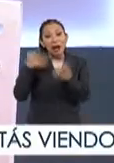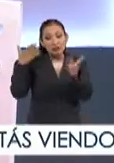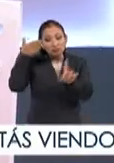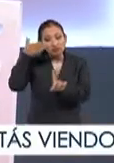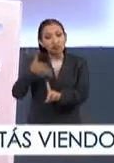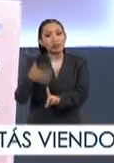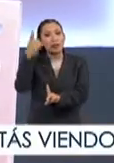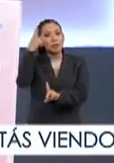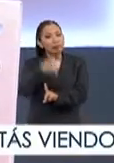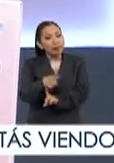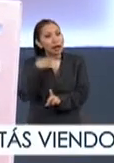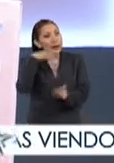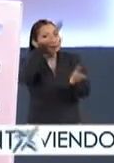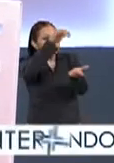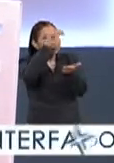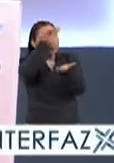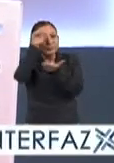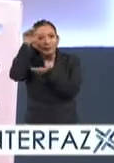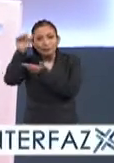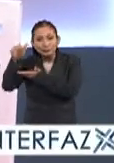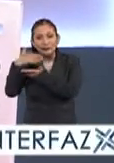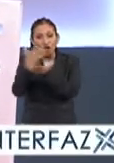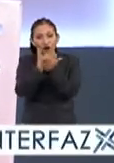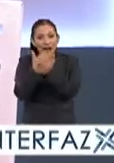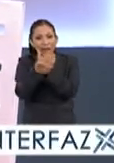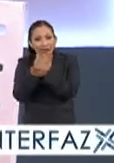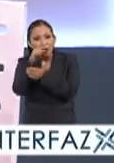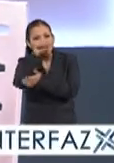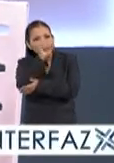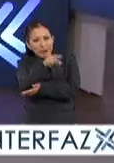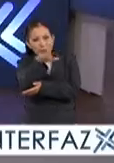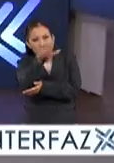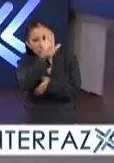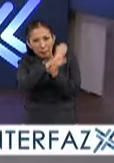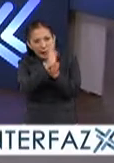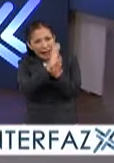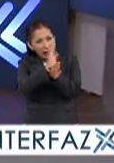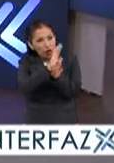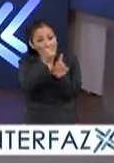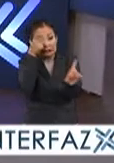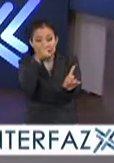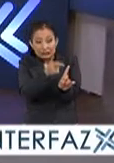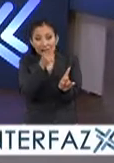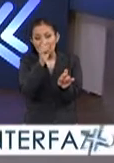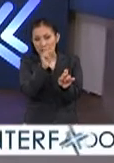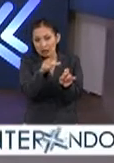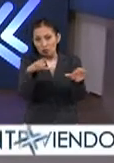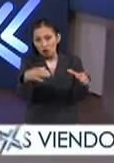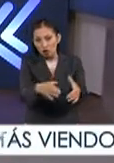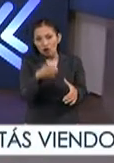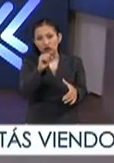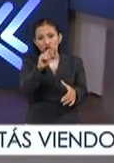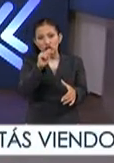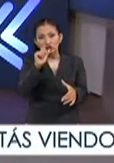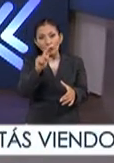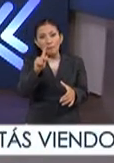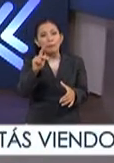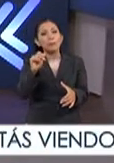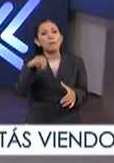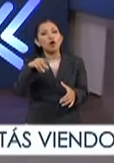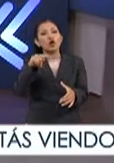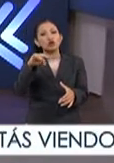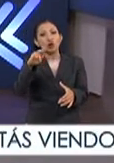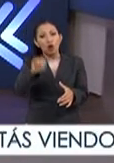a coleccionar bueno a tener presencia de estas películas solo de esta categoría solo que usan esta